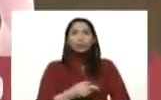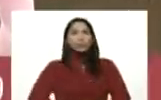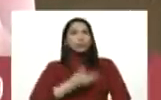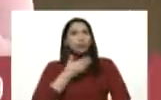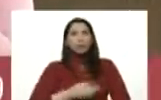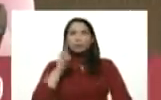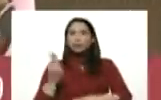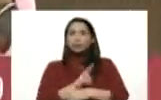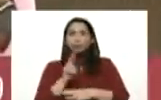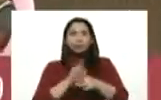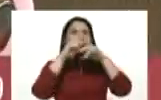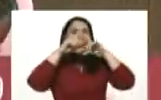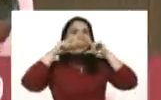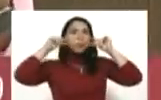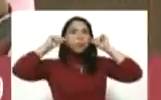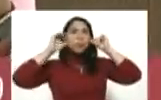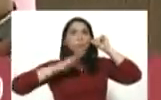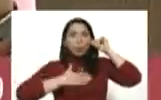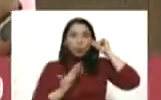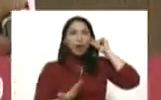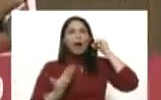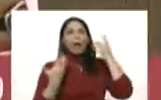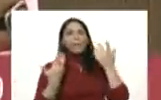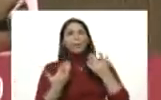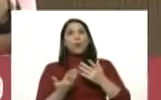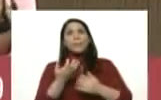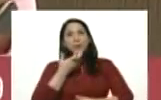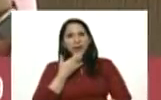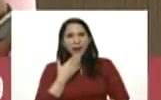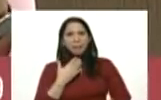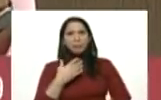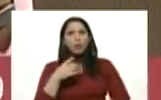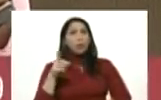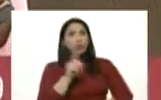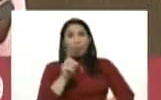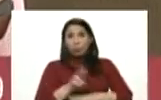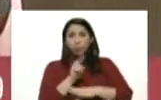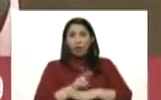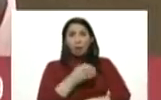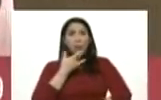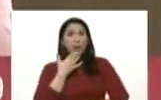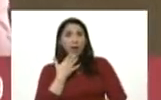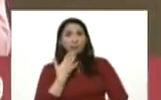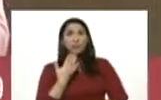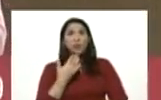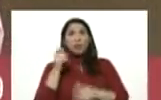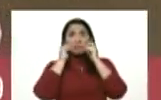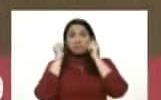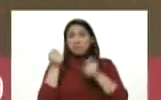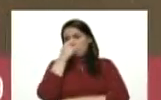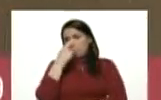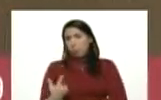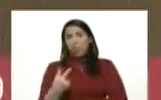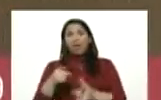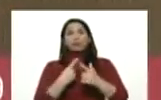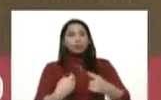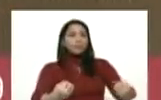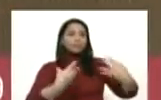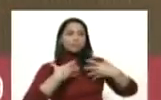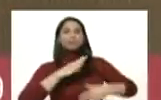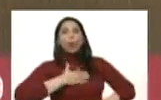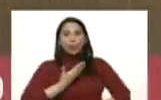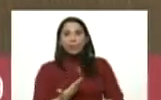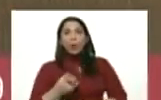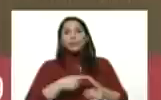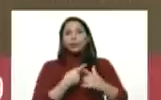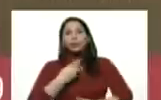marca diferencia en que nos podamos contagiar, en que podamos agravar nuestra situación de salud. Así que, bueno, hemos